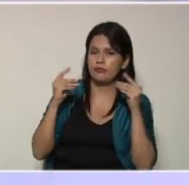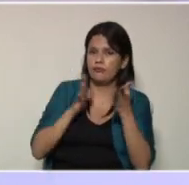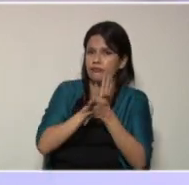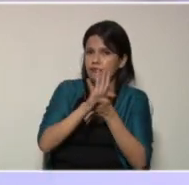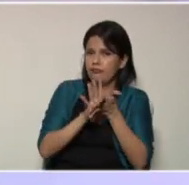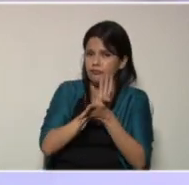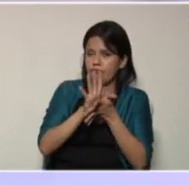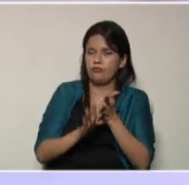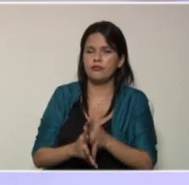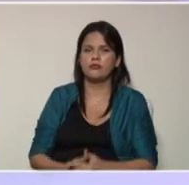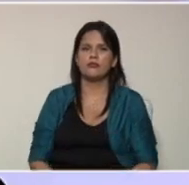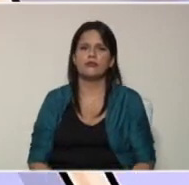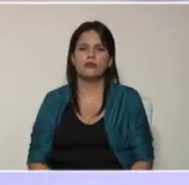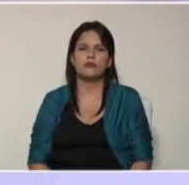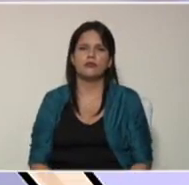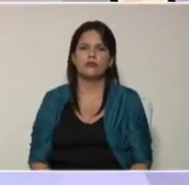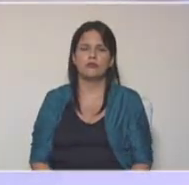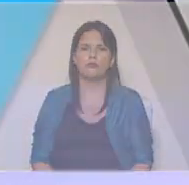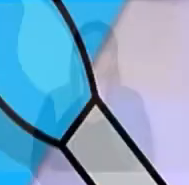la lengua de señas venezolanas